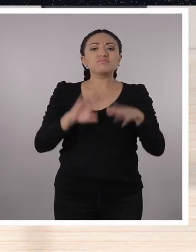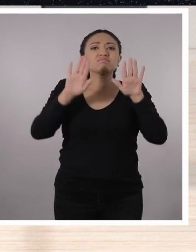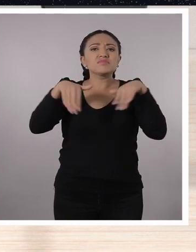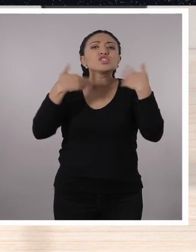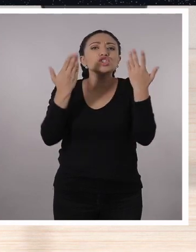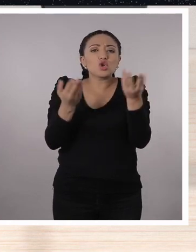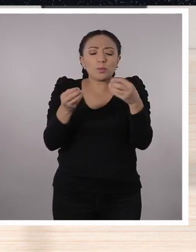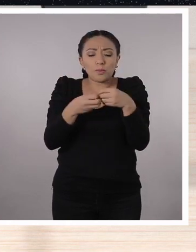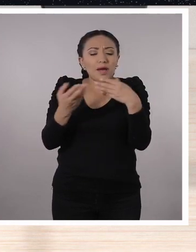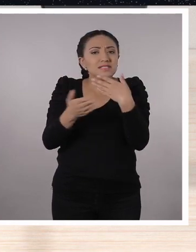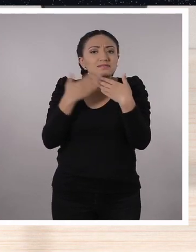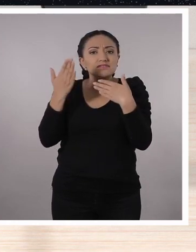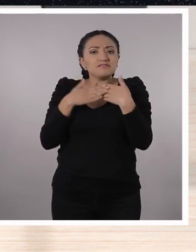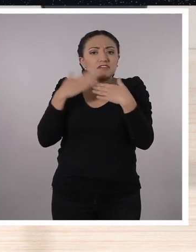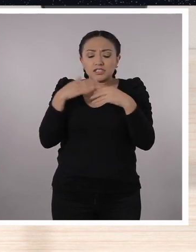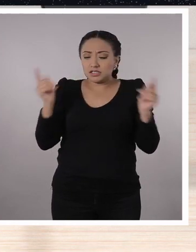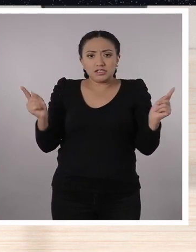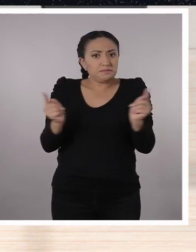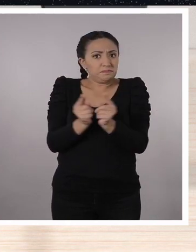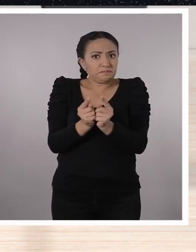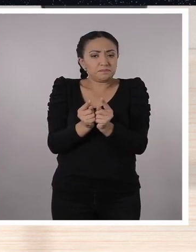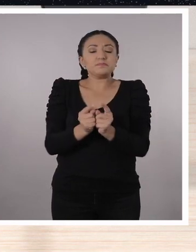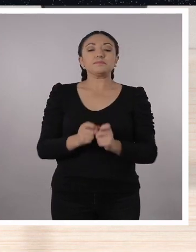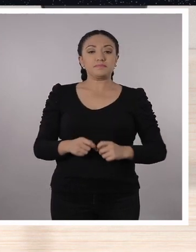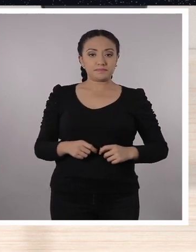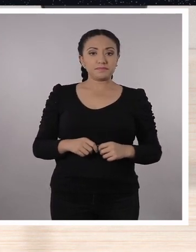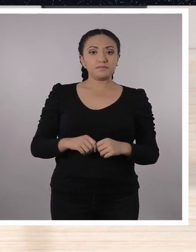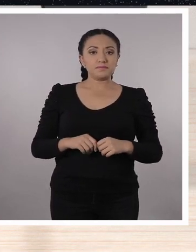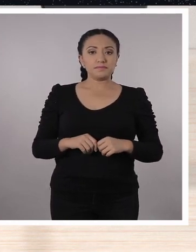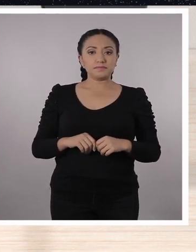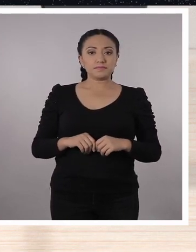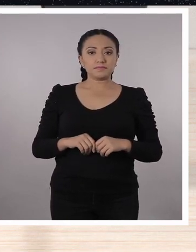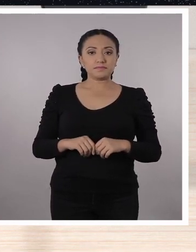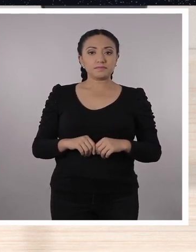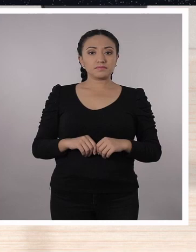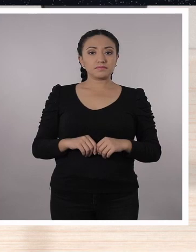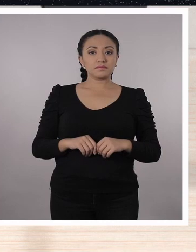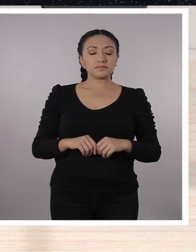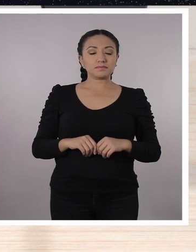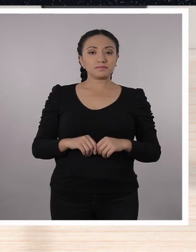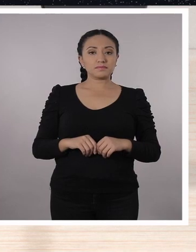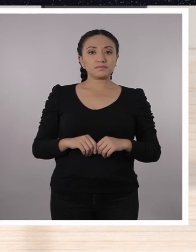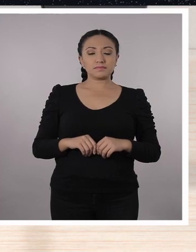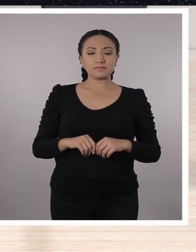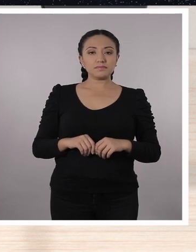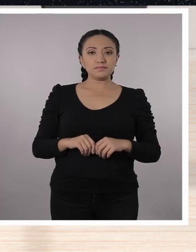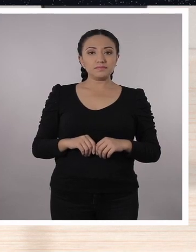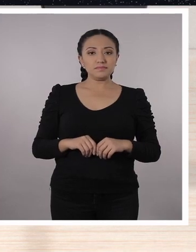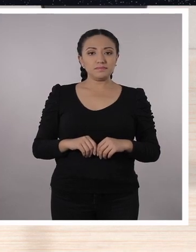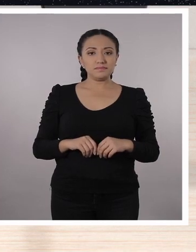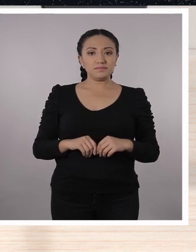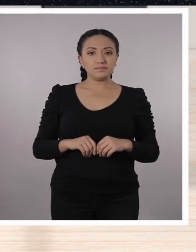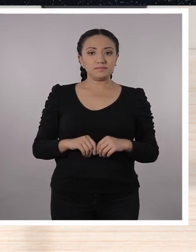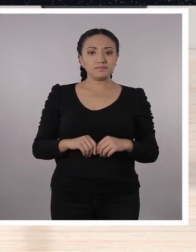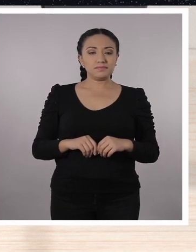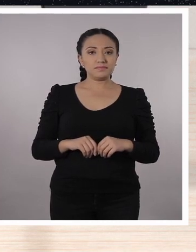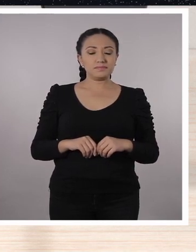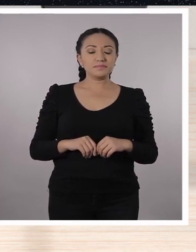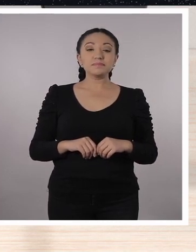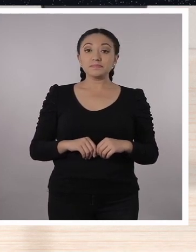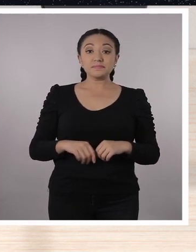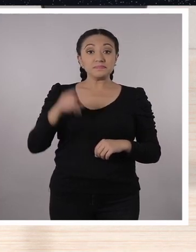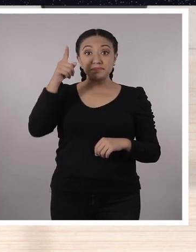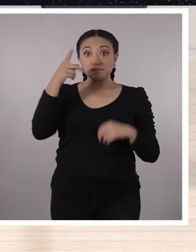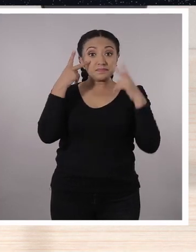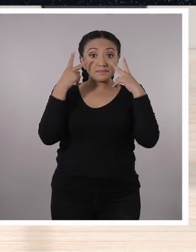Si este número lo expresamos en notación científica, sería 6 por 10 a la menos